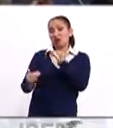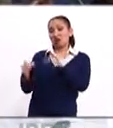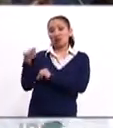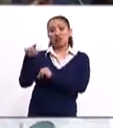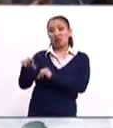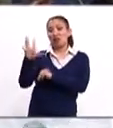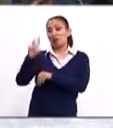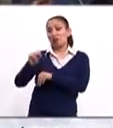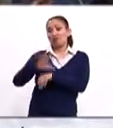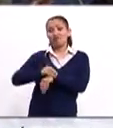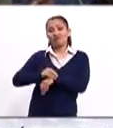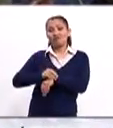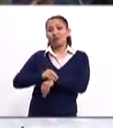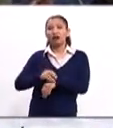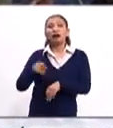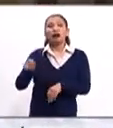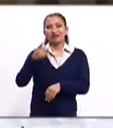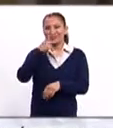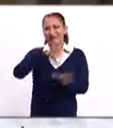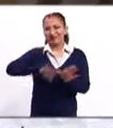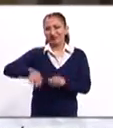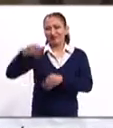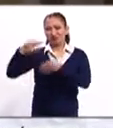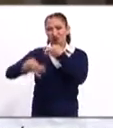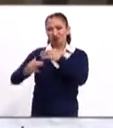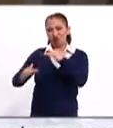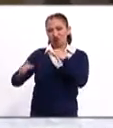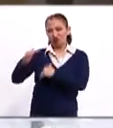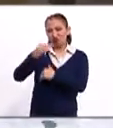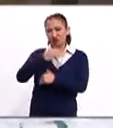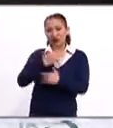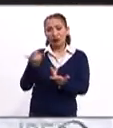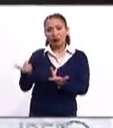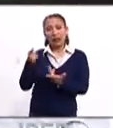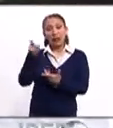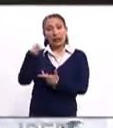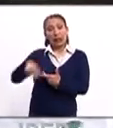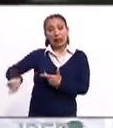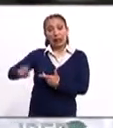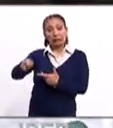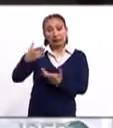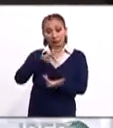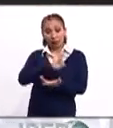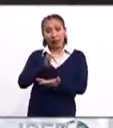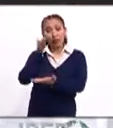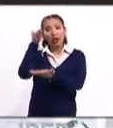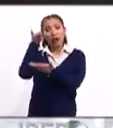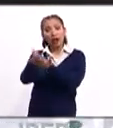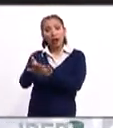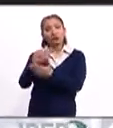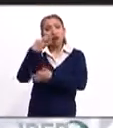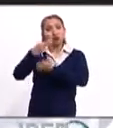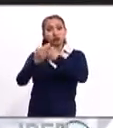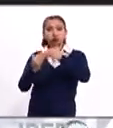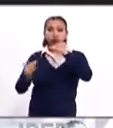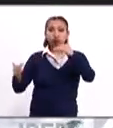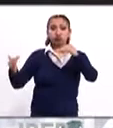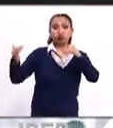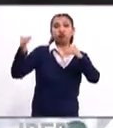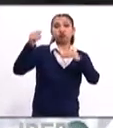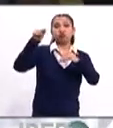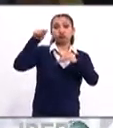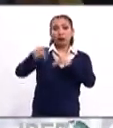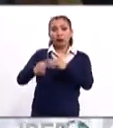de que no se cumpla esto. Bueno, del Poder Judicial, bueno, recordemos que si este asunto llegara hasta la Corte Suprema,